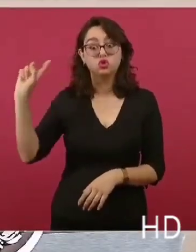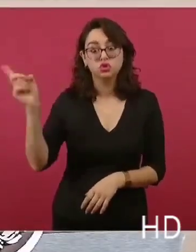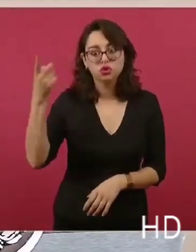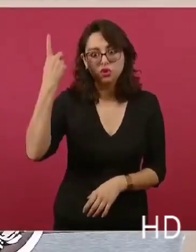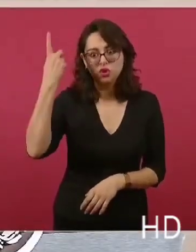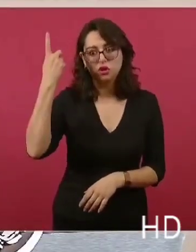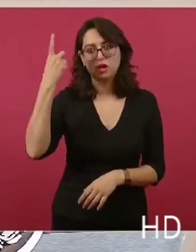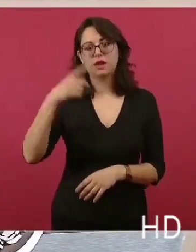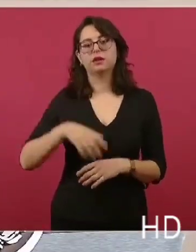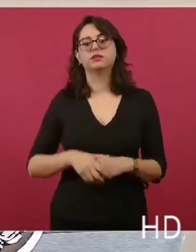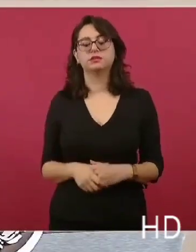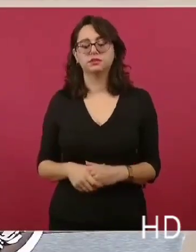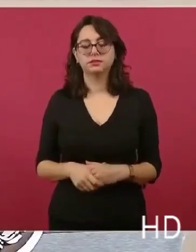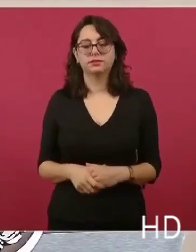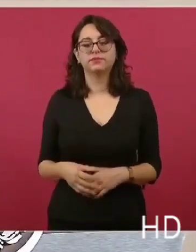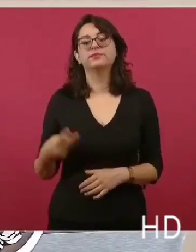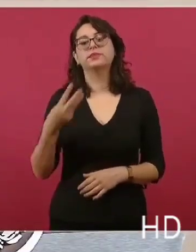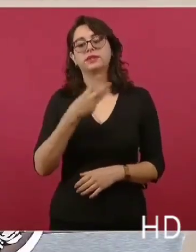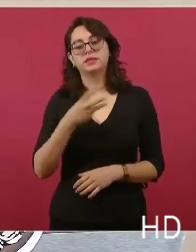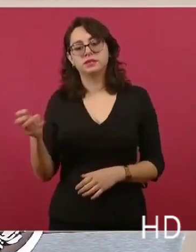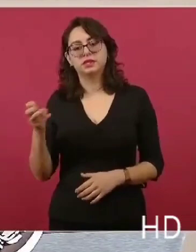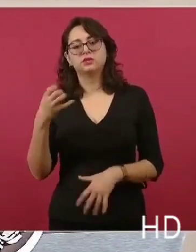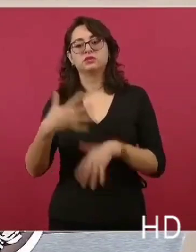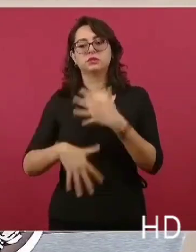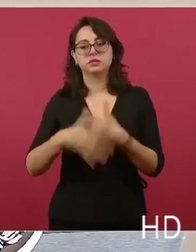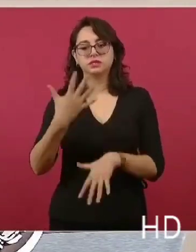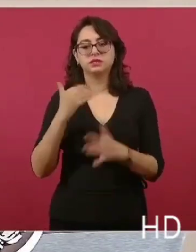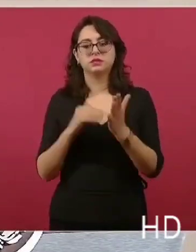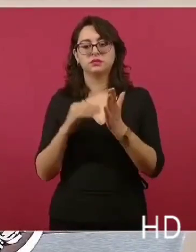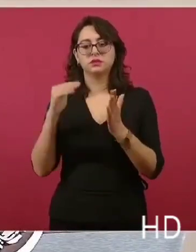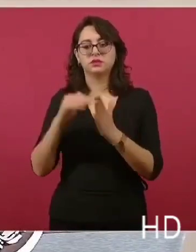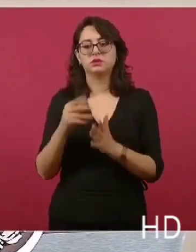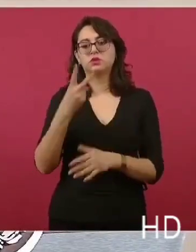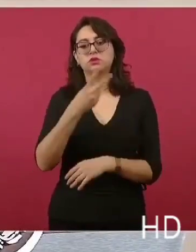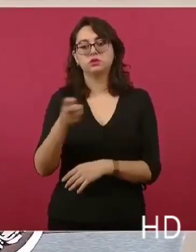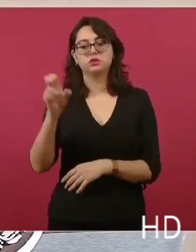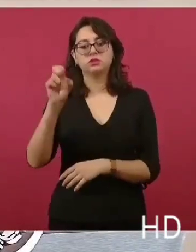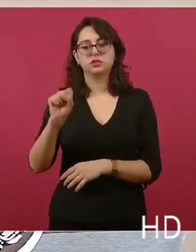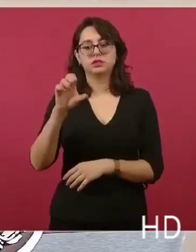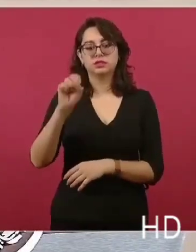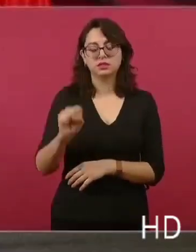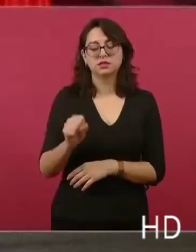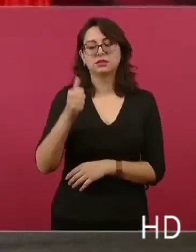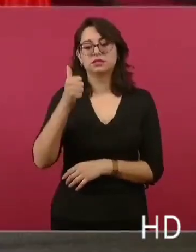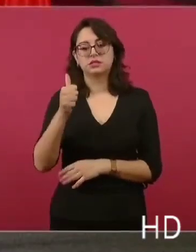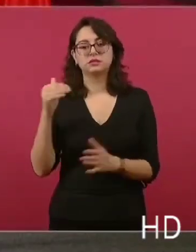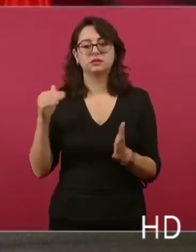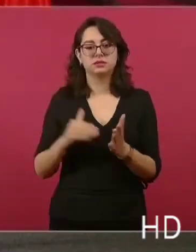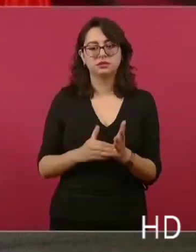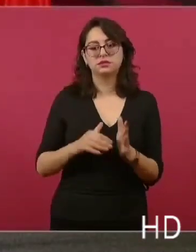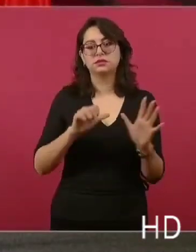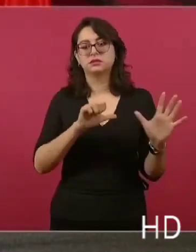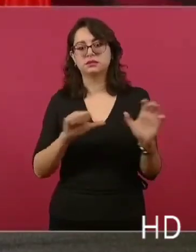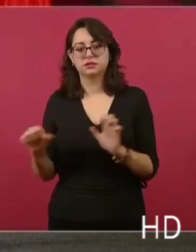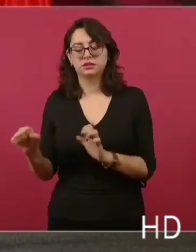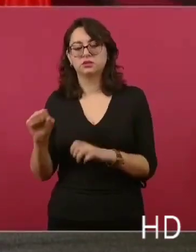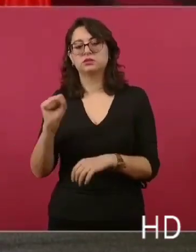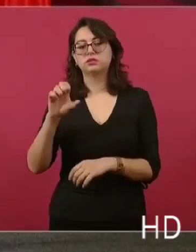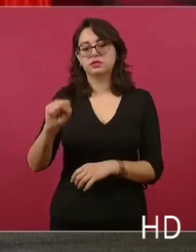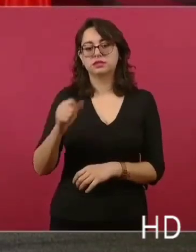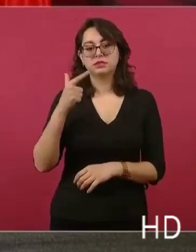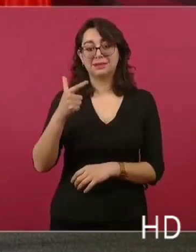Y 315 millones 266 mil 667 pesos.